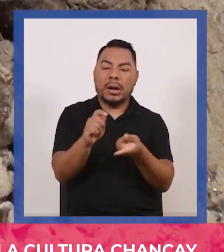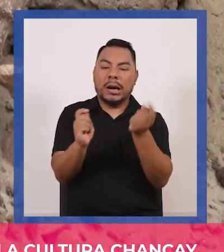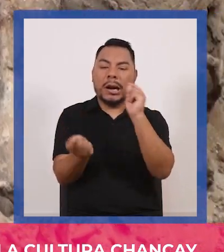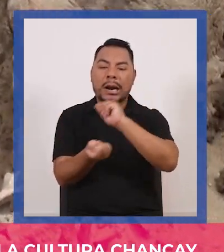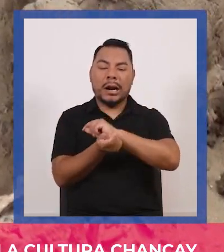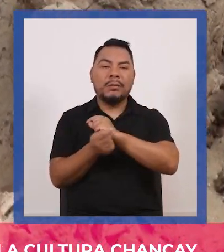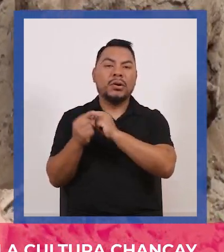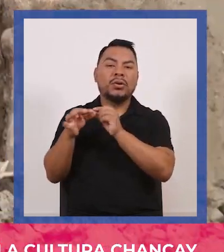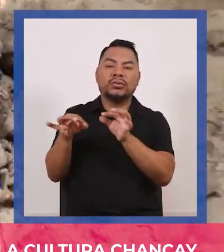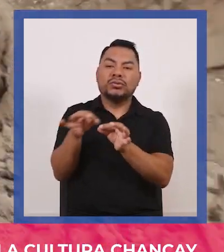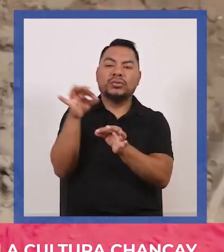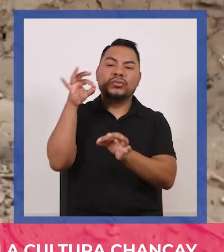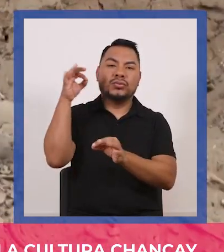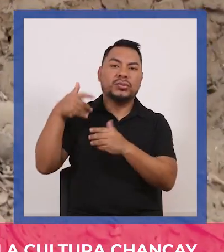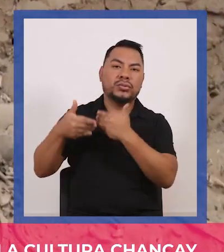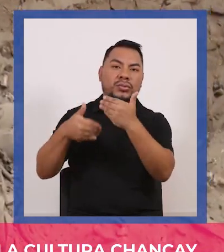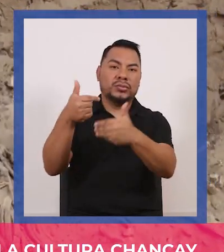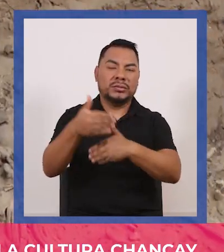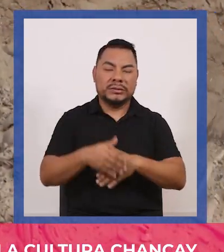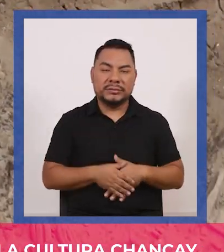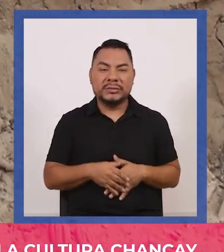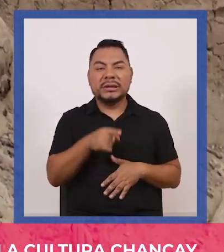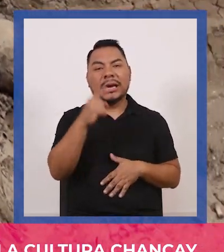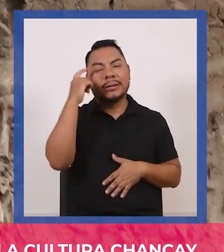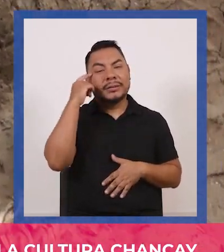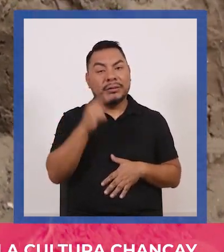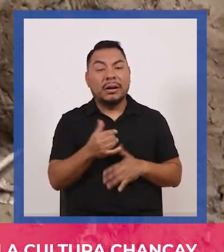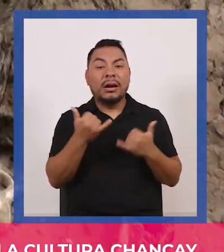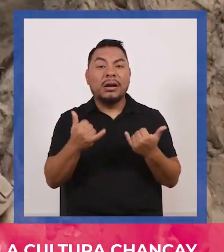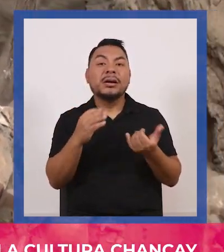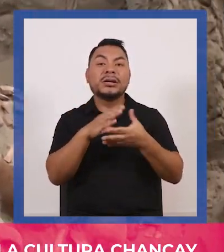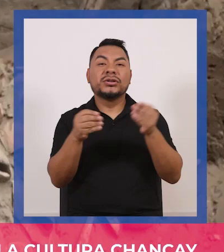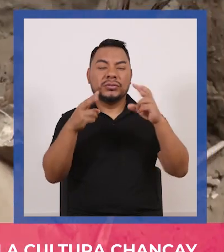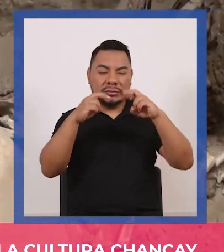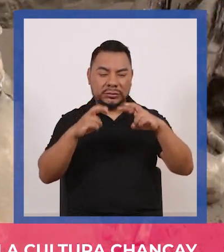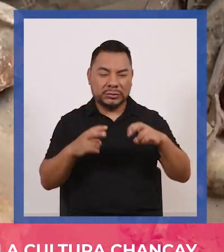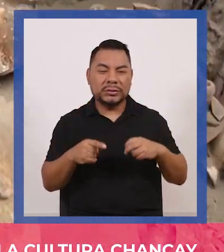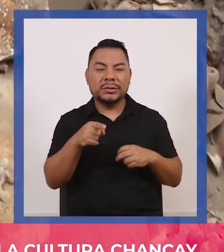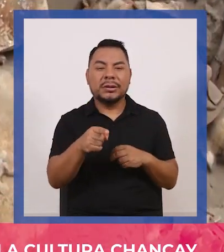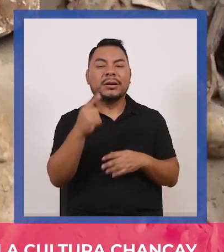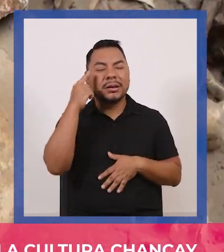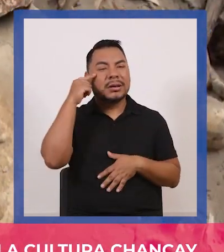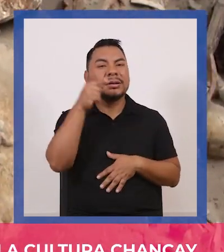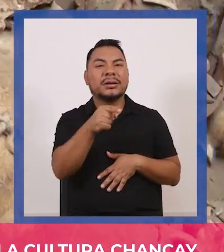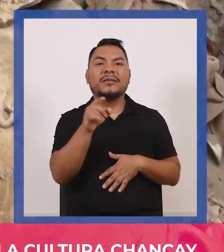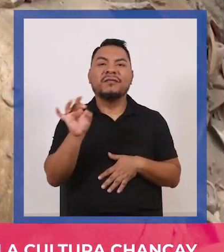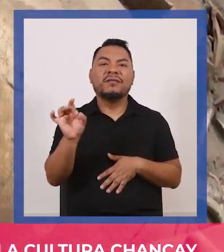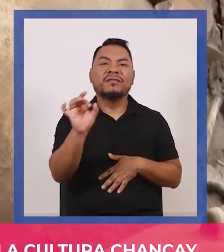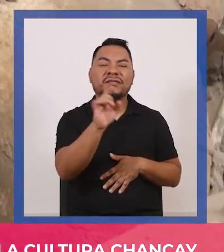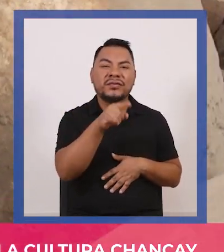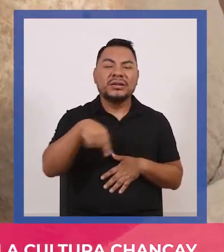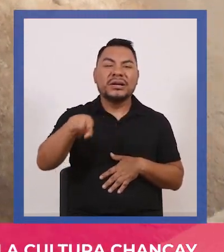convertía en ancestro en malqui y según la fuente escenohistórica se seguía pues una serie de